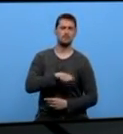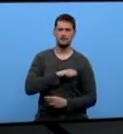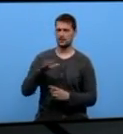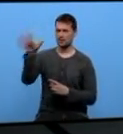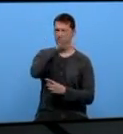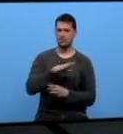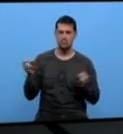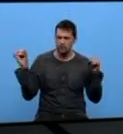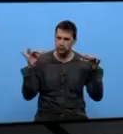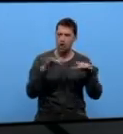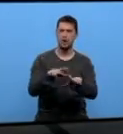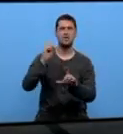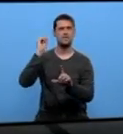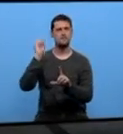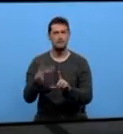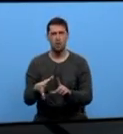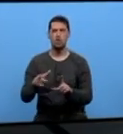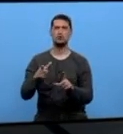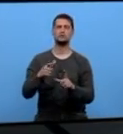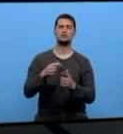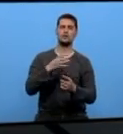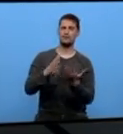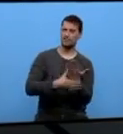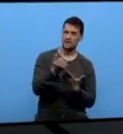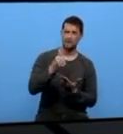e a representantes da Federación Española de Surf.